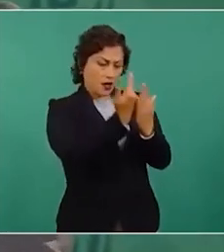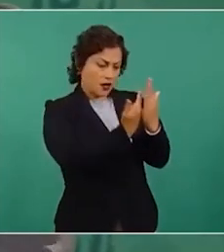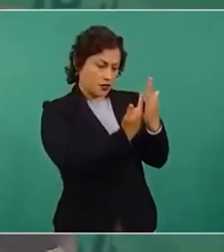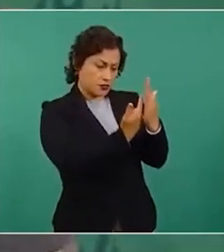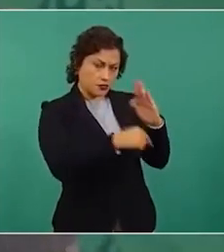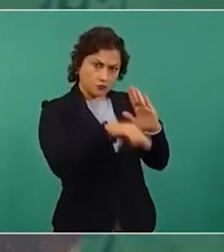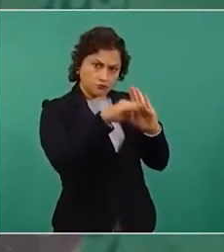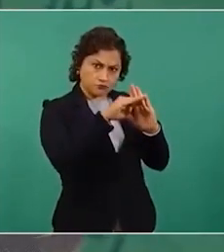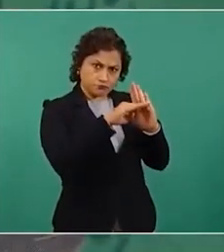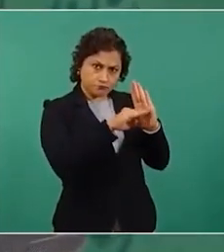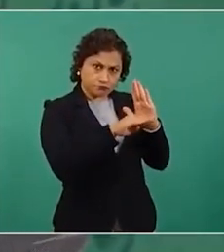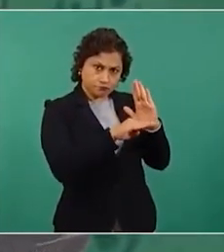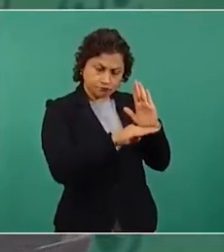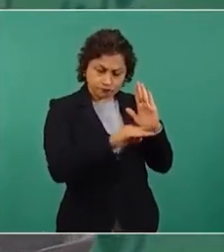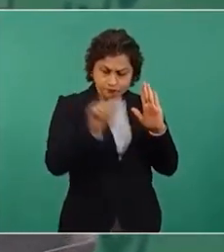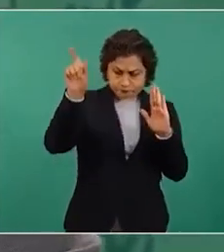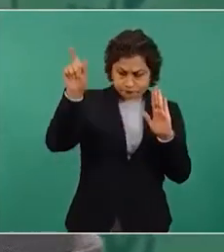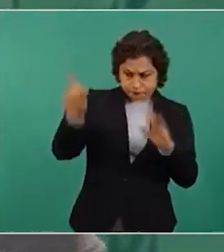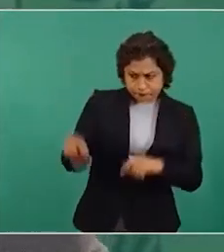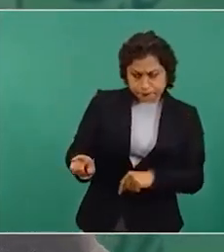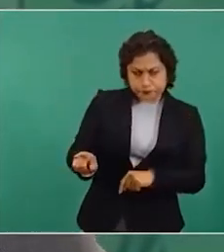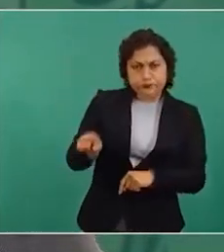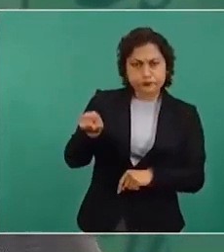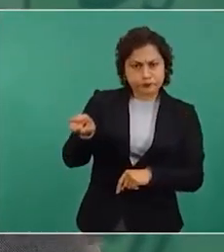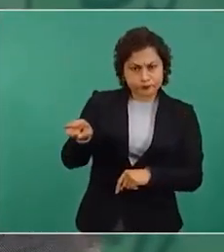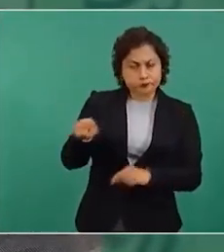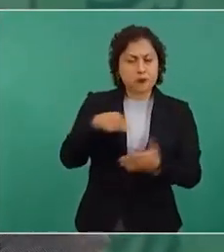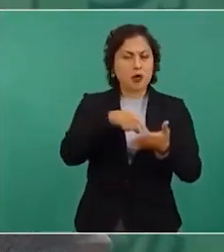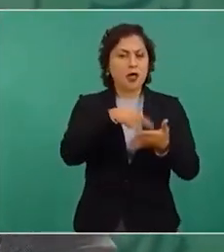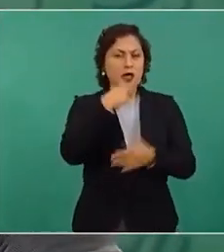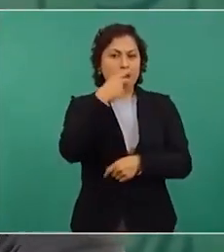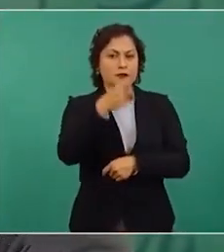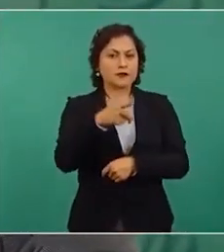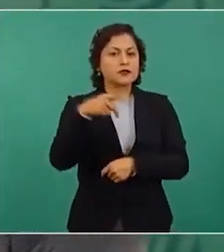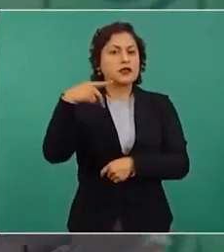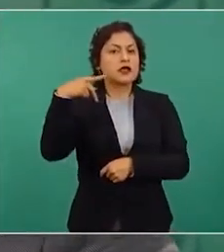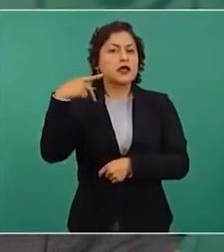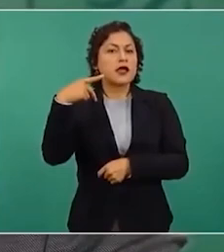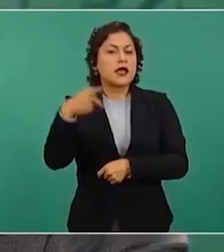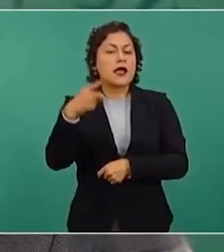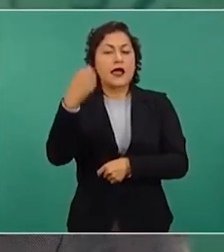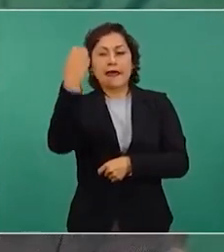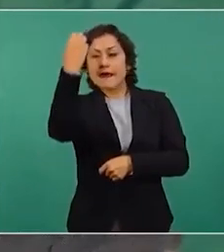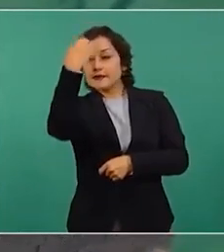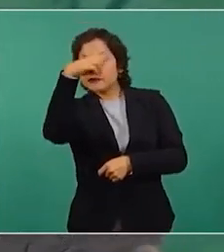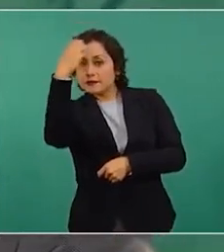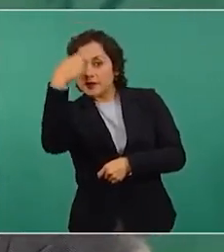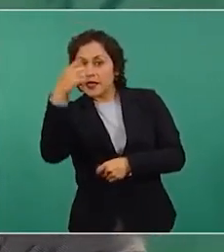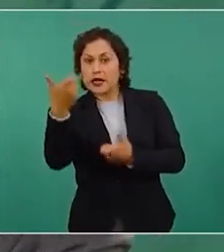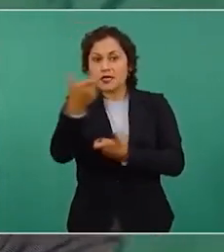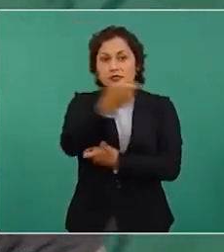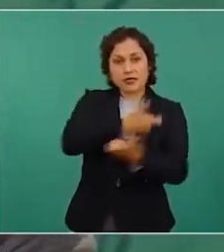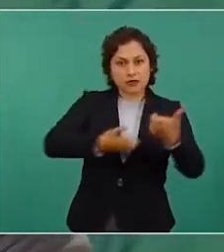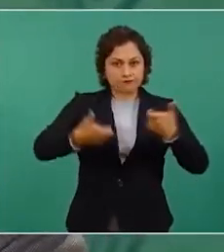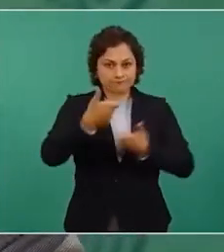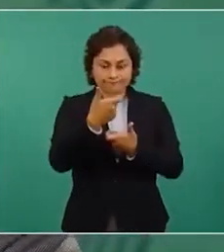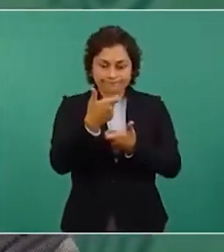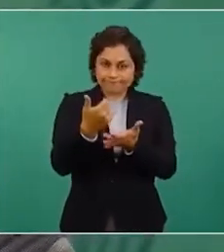que tenga experiencia financiera o que haya ocupado